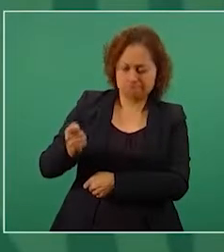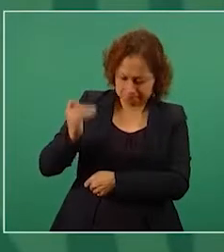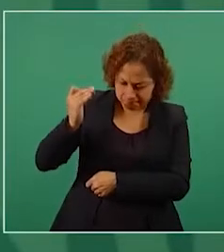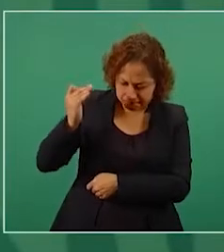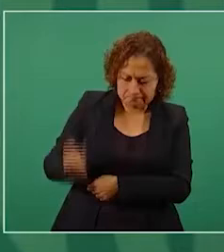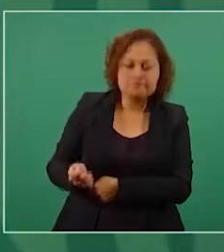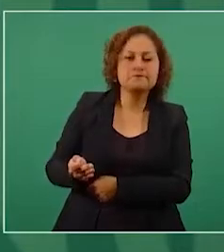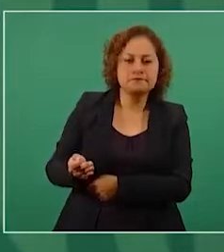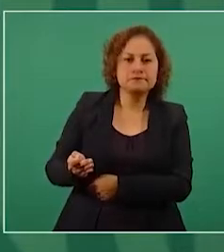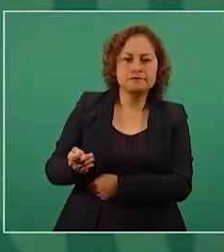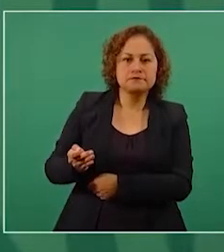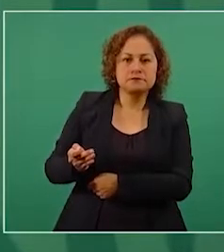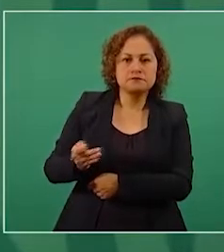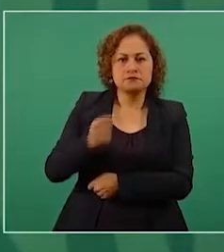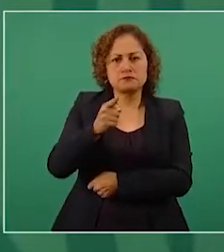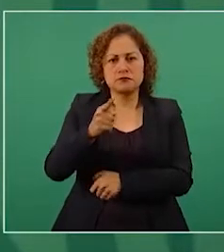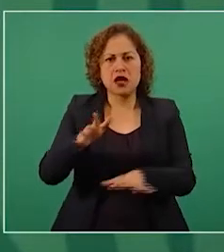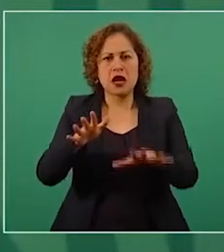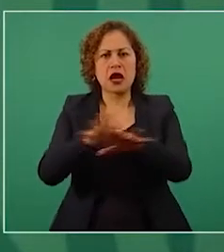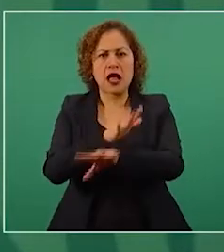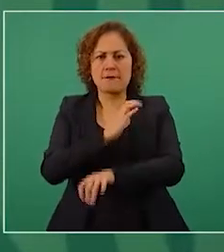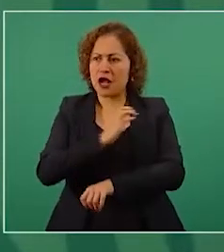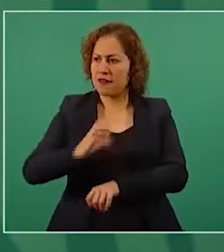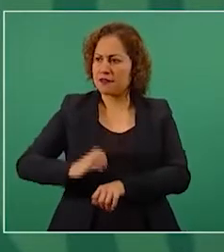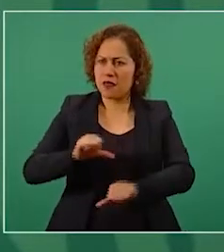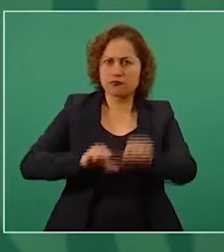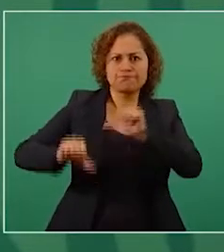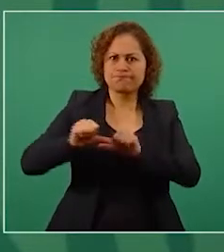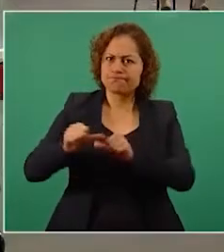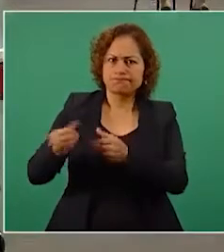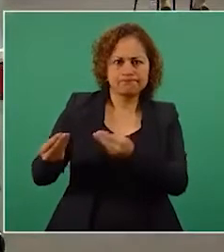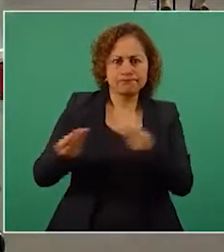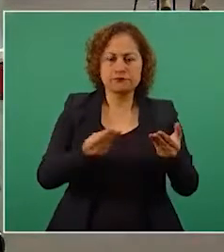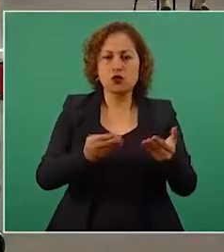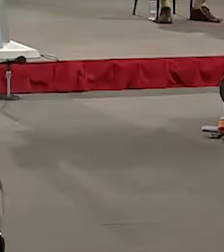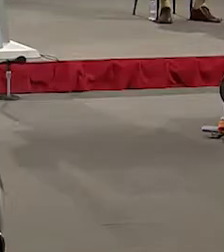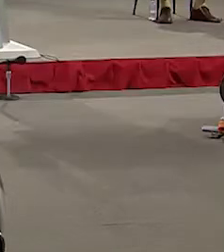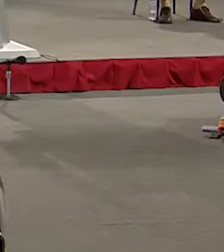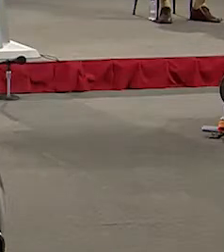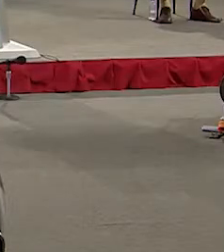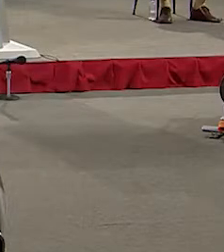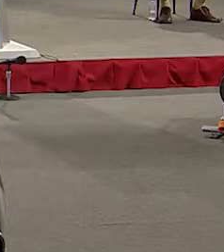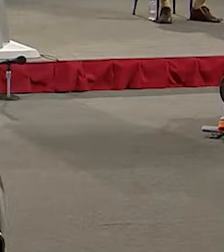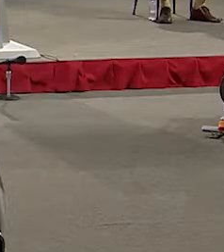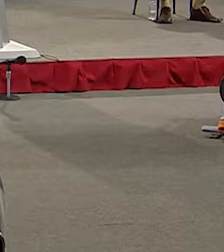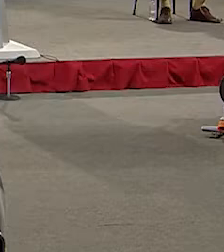sustituir candidatos y adelante.